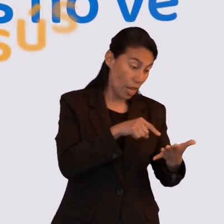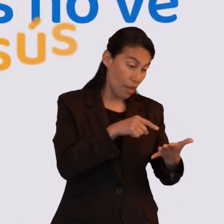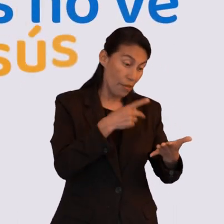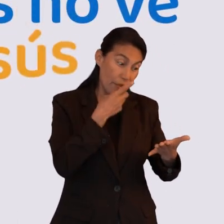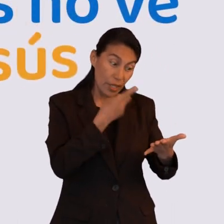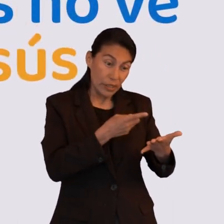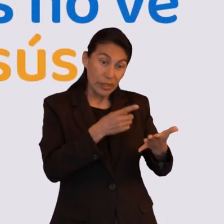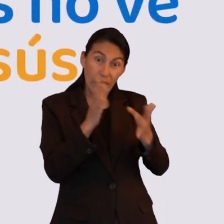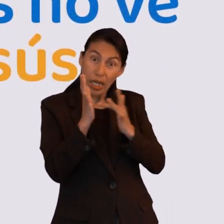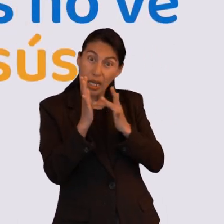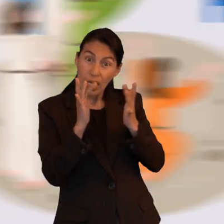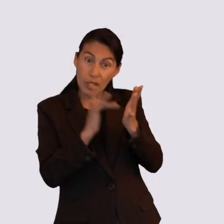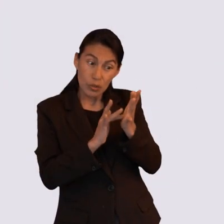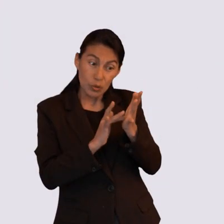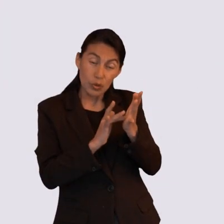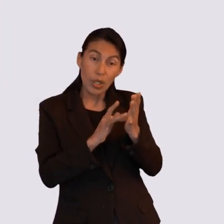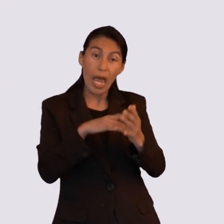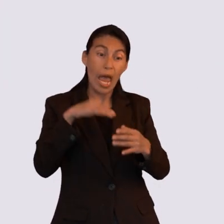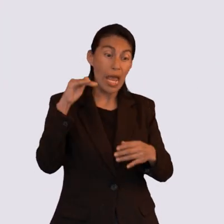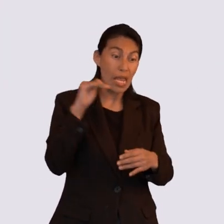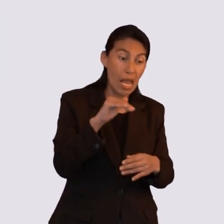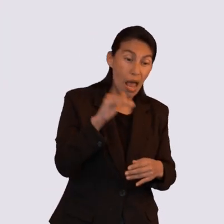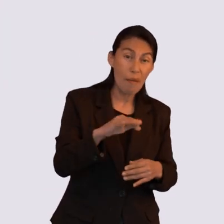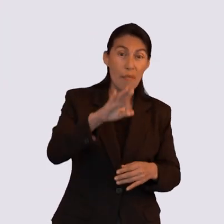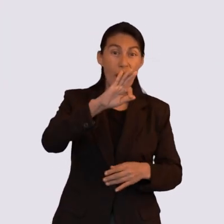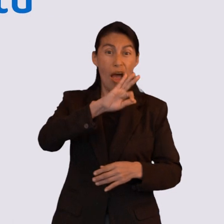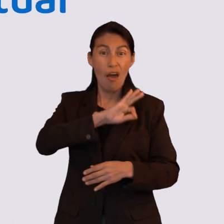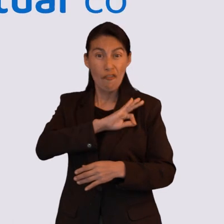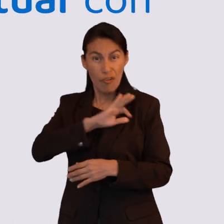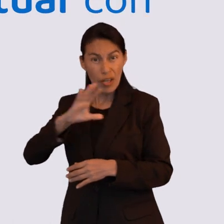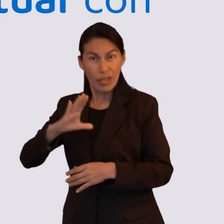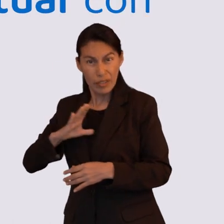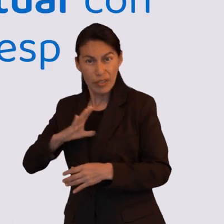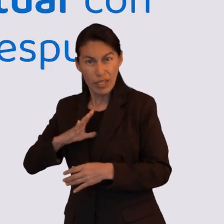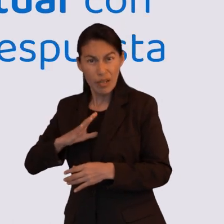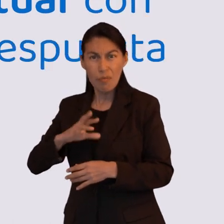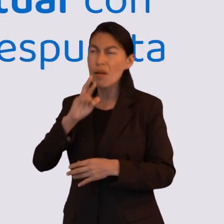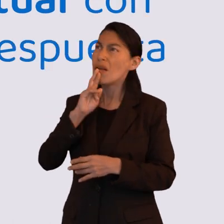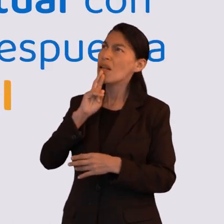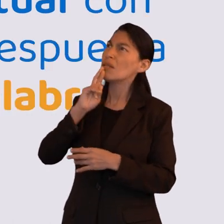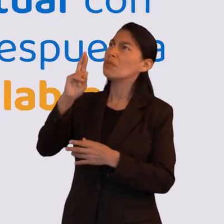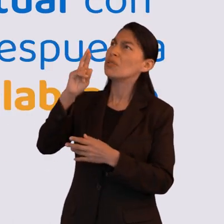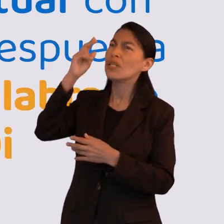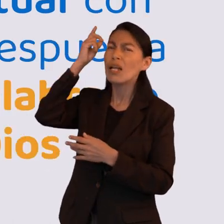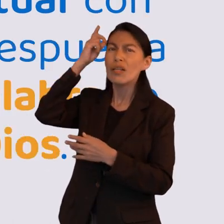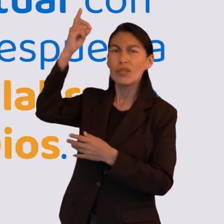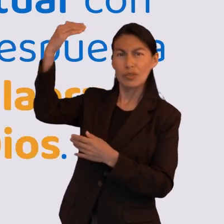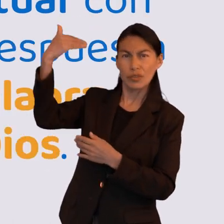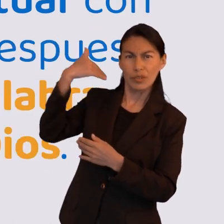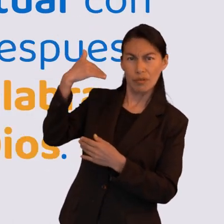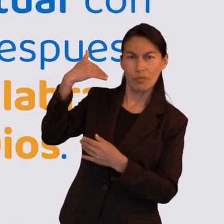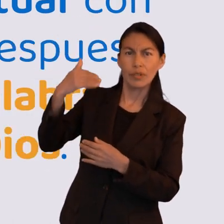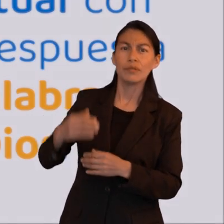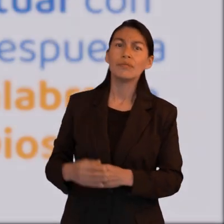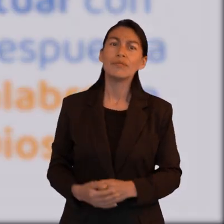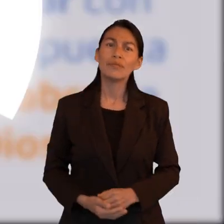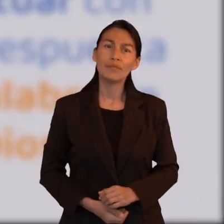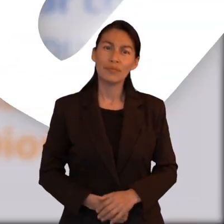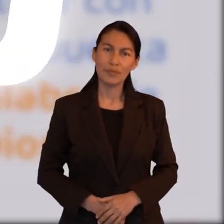de Hebreos no ve a Jesús pero está llamada a creer y actuar con fe en respuesta a la palabra de Dios.